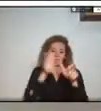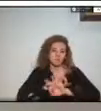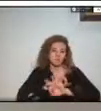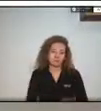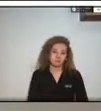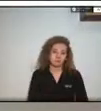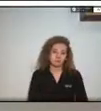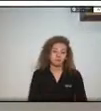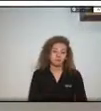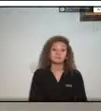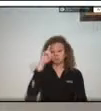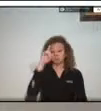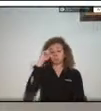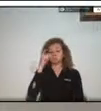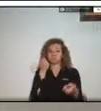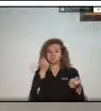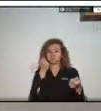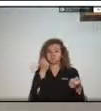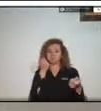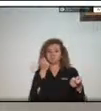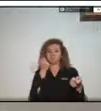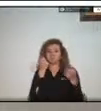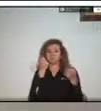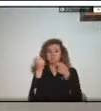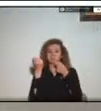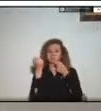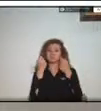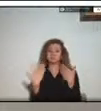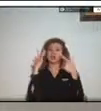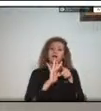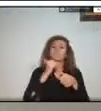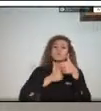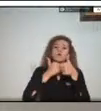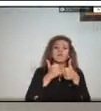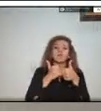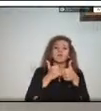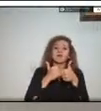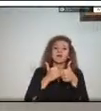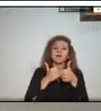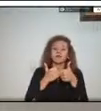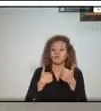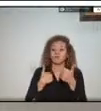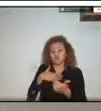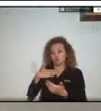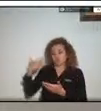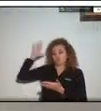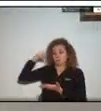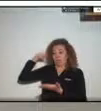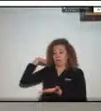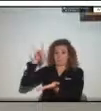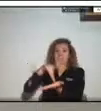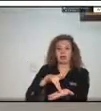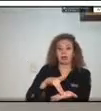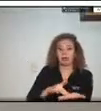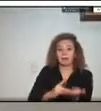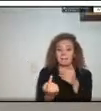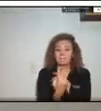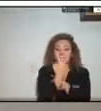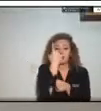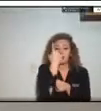funcionado muy bien toda vez que cuando yo llegué los primeros tres años